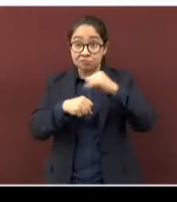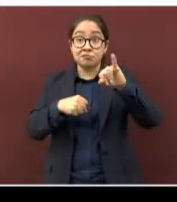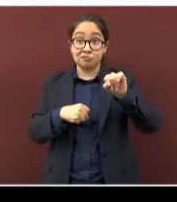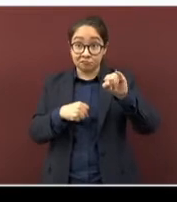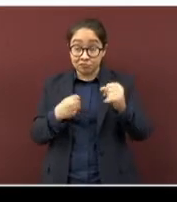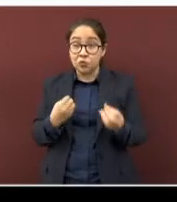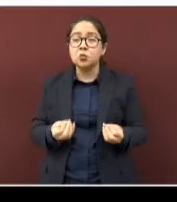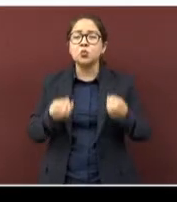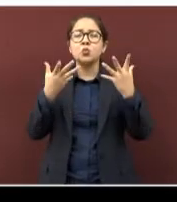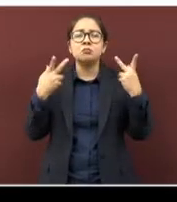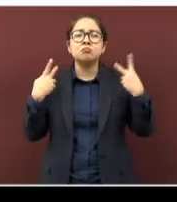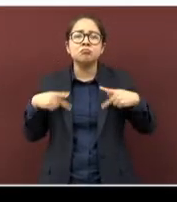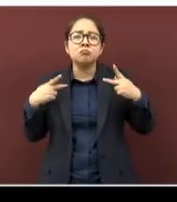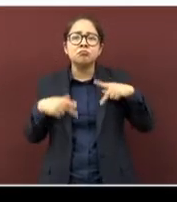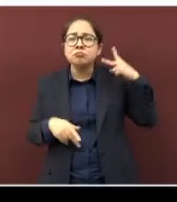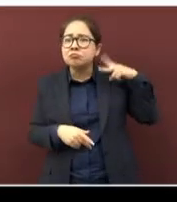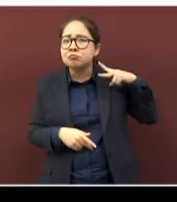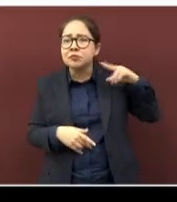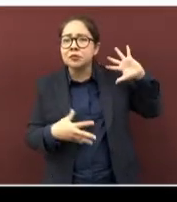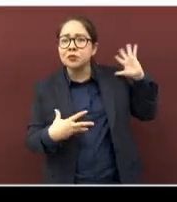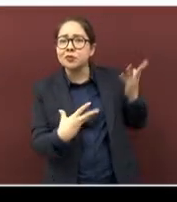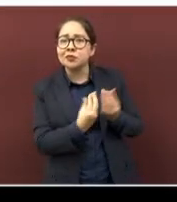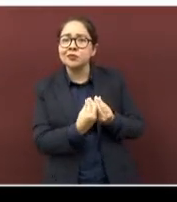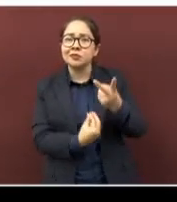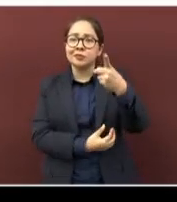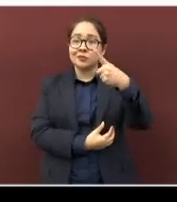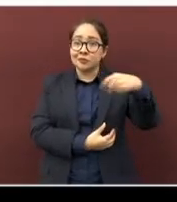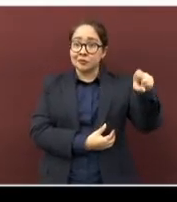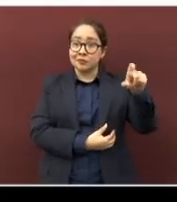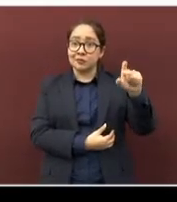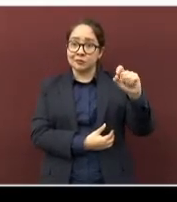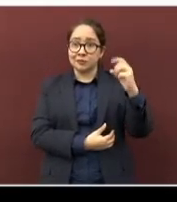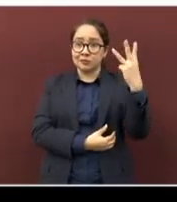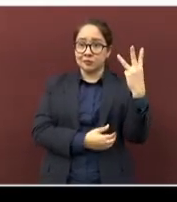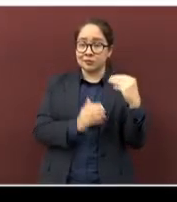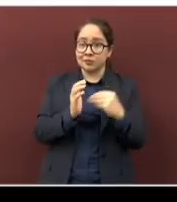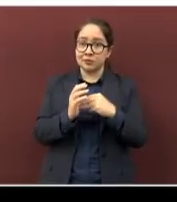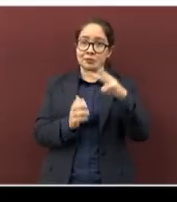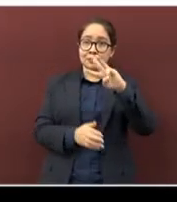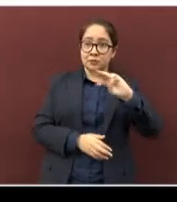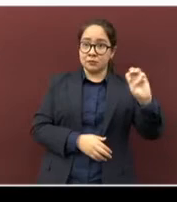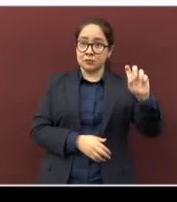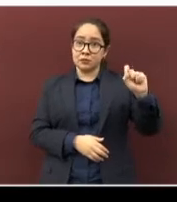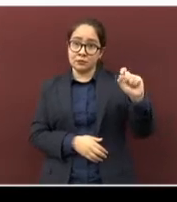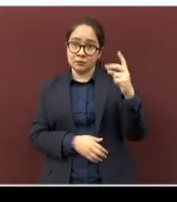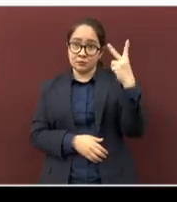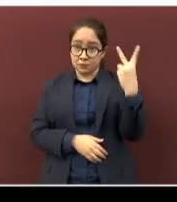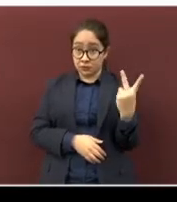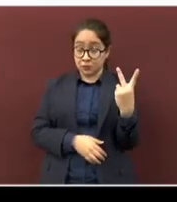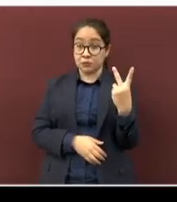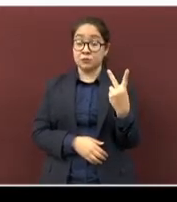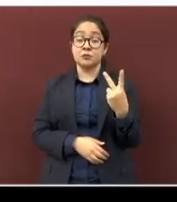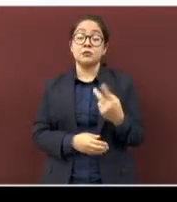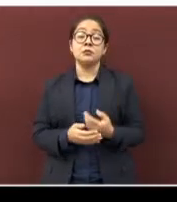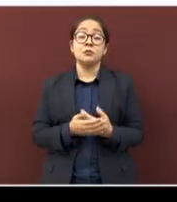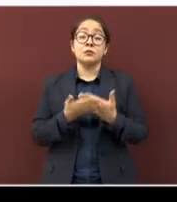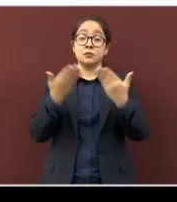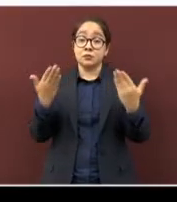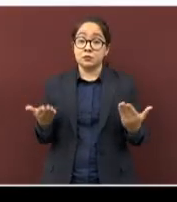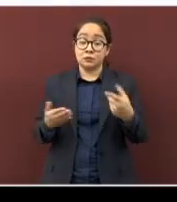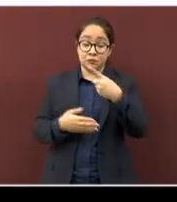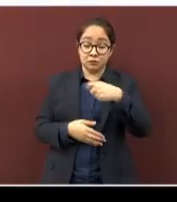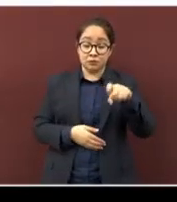a SARS-CoV-2, suman 123 mil 322 y 172